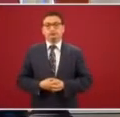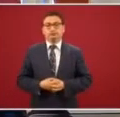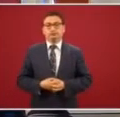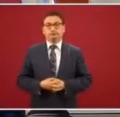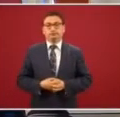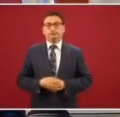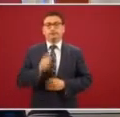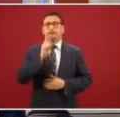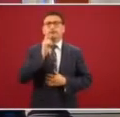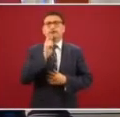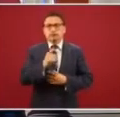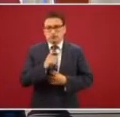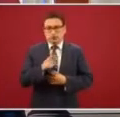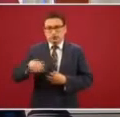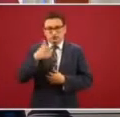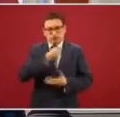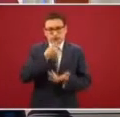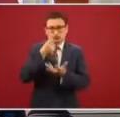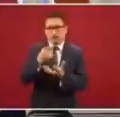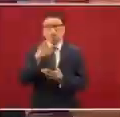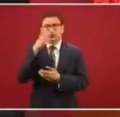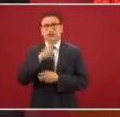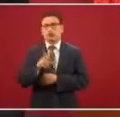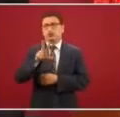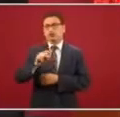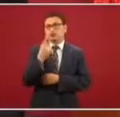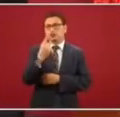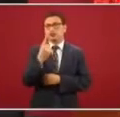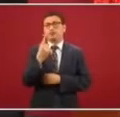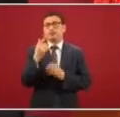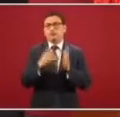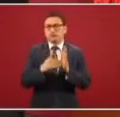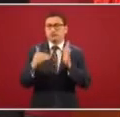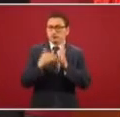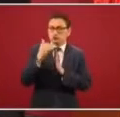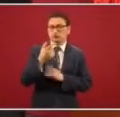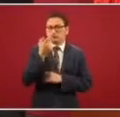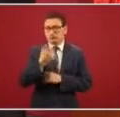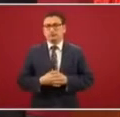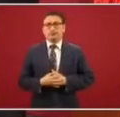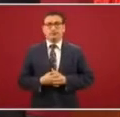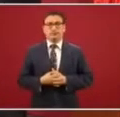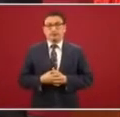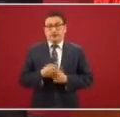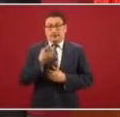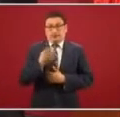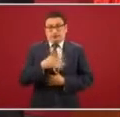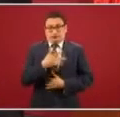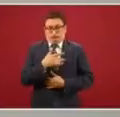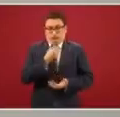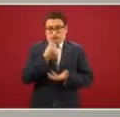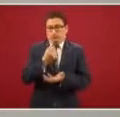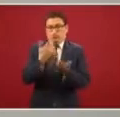una inversión social de casi 81 mil millones de pesos. Para nosotros esta es una cifra muy